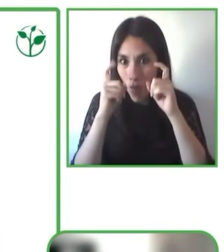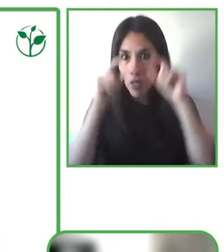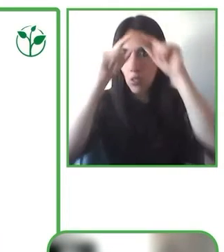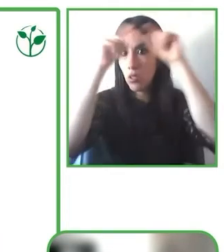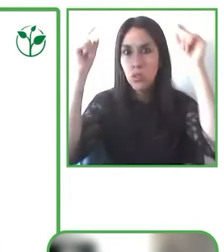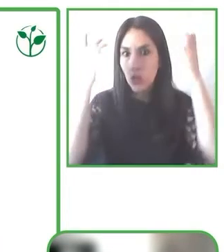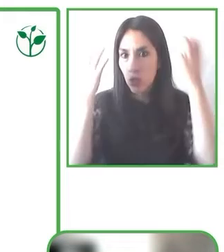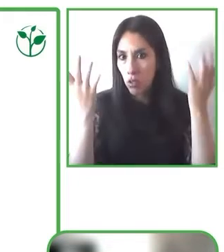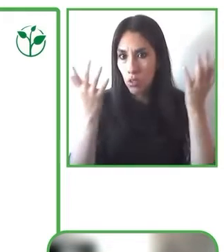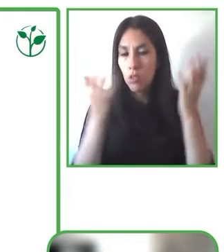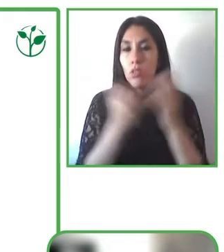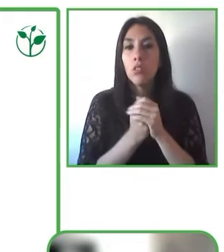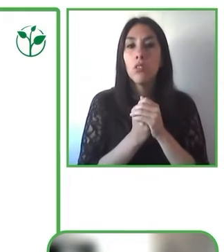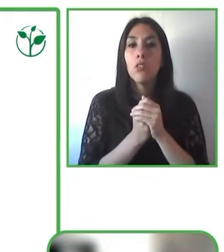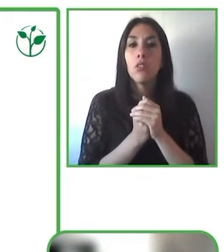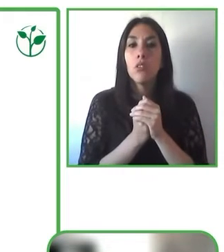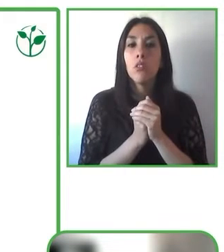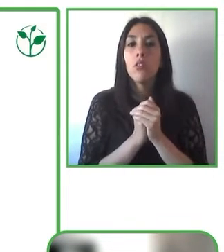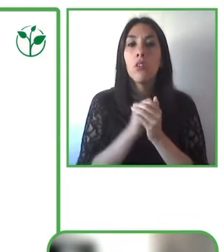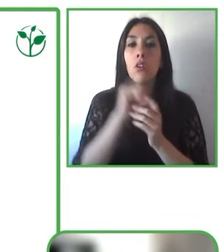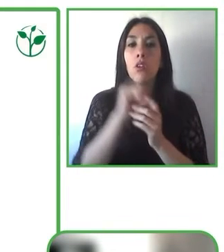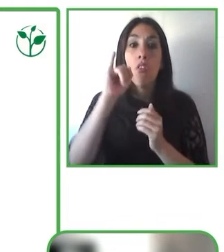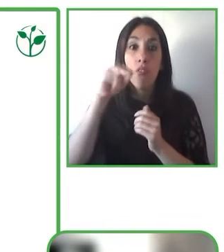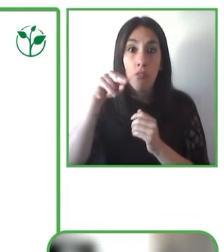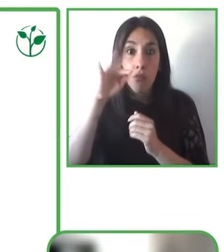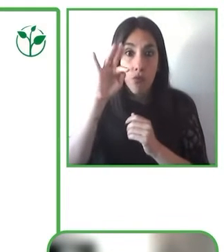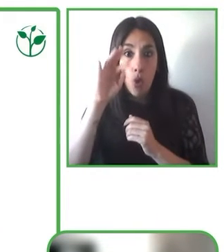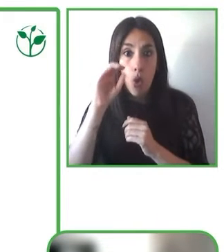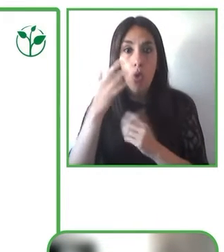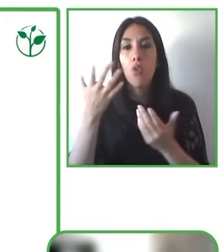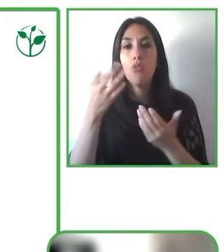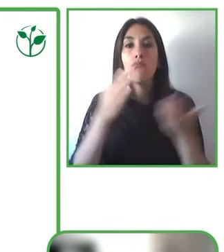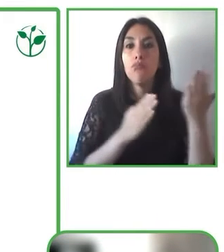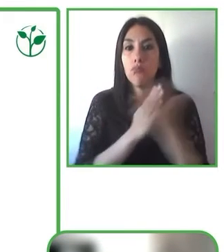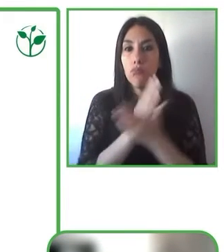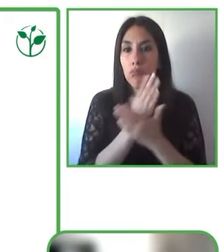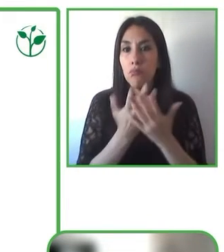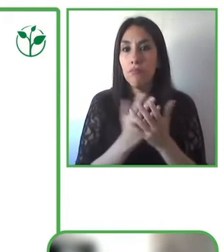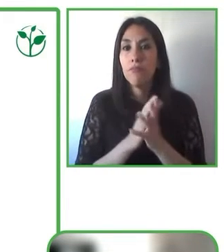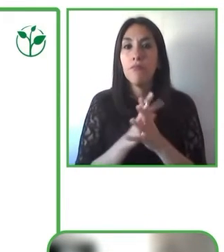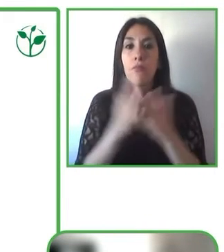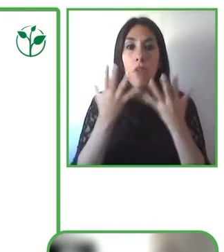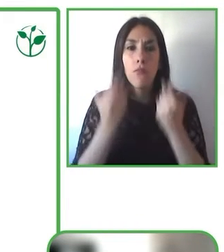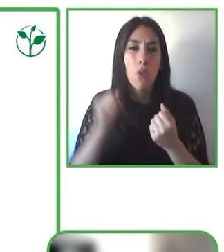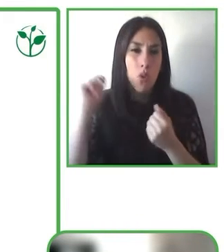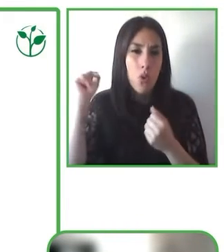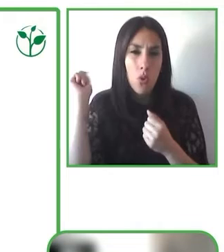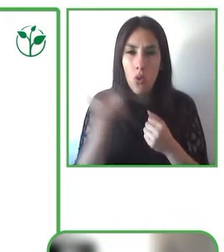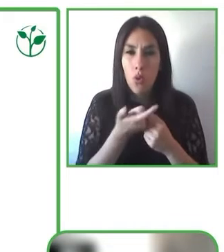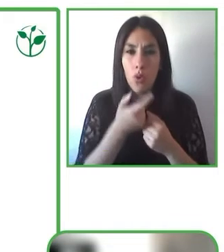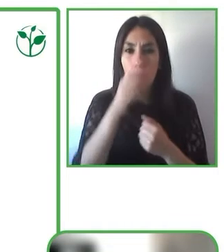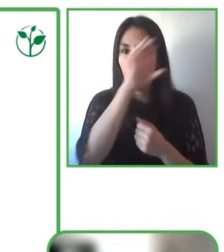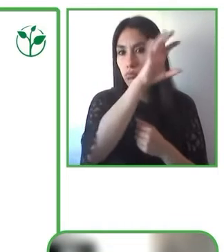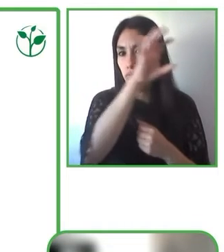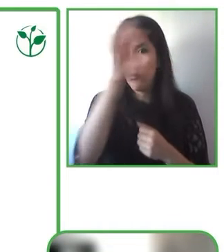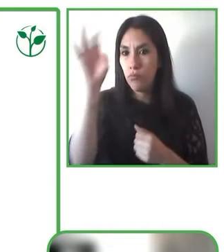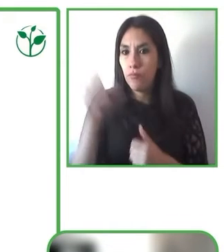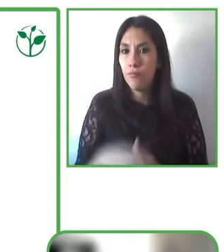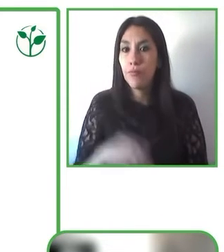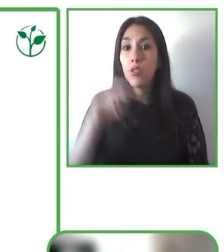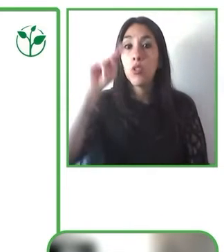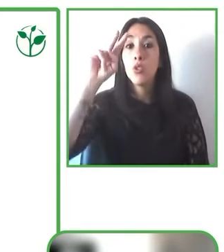se puede ubicar toda esta información. En la primera pantalla tienes una presentación sobre